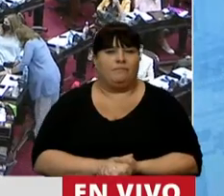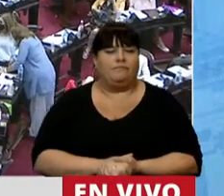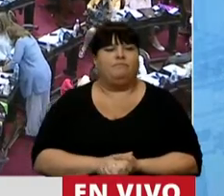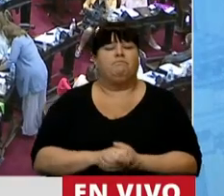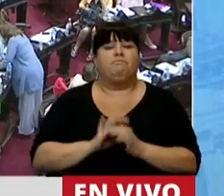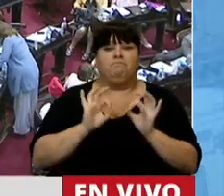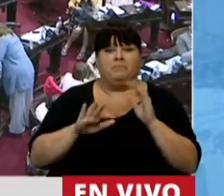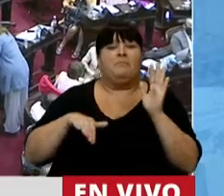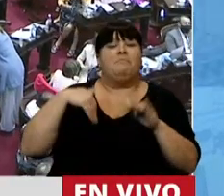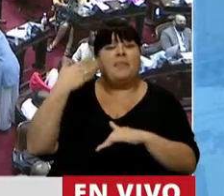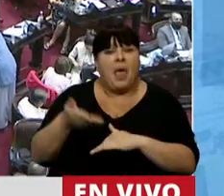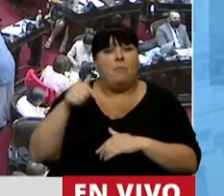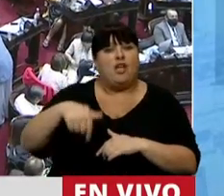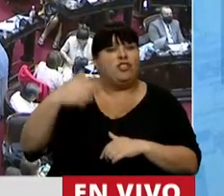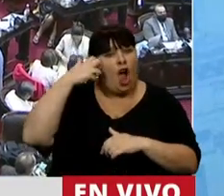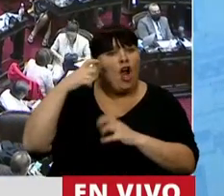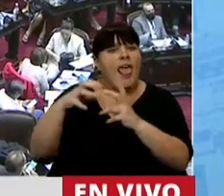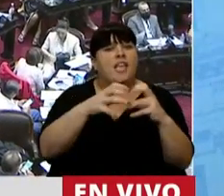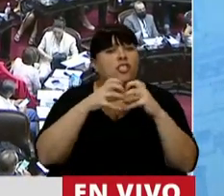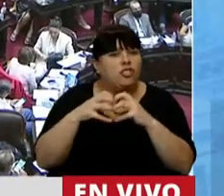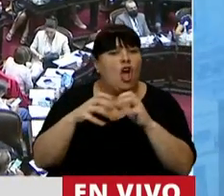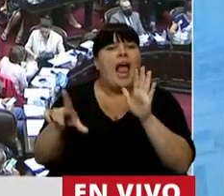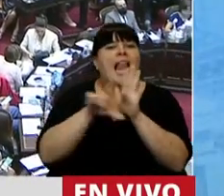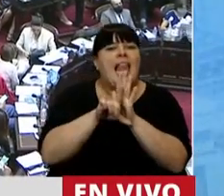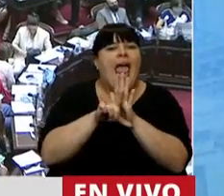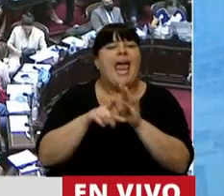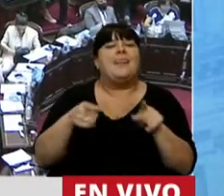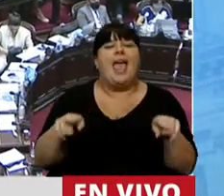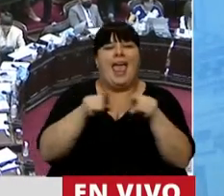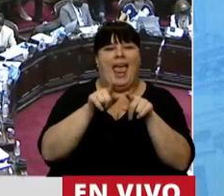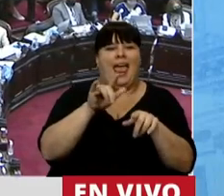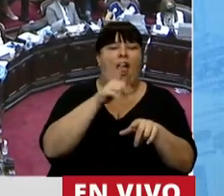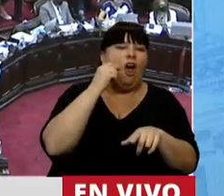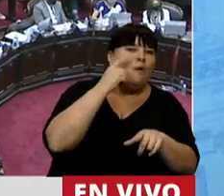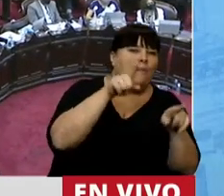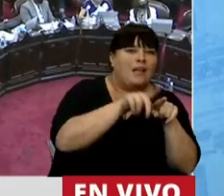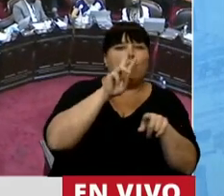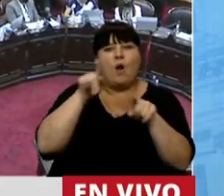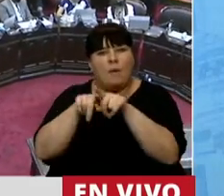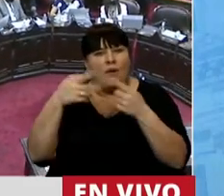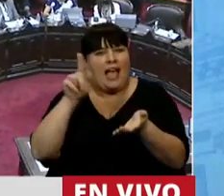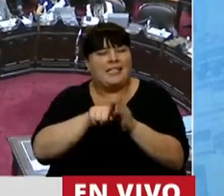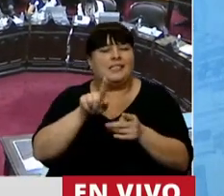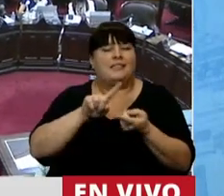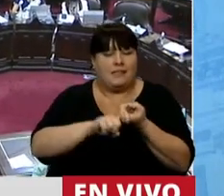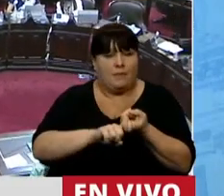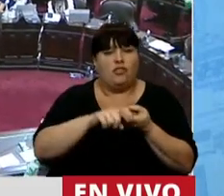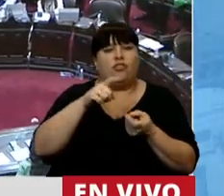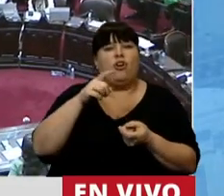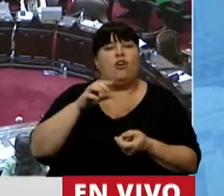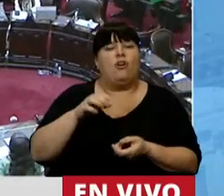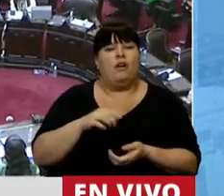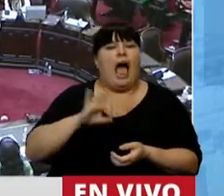Después, cuando se trató en este Congreso, ley de matrimonio igualitario 26.618 en 2010,